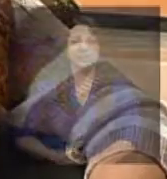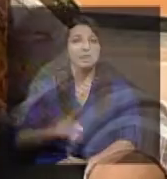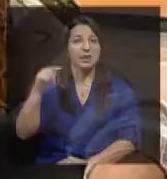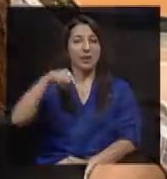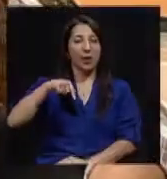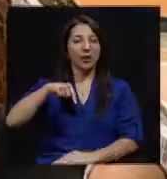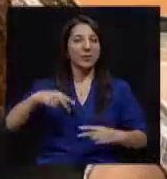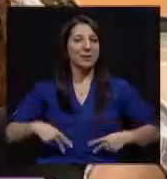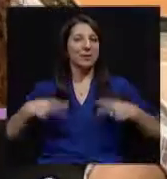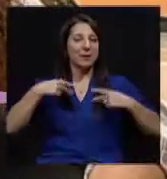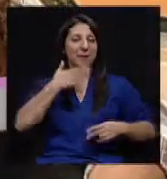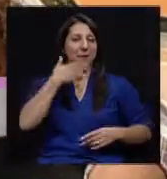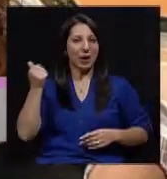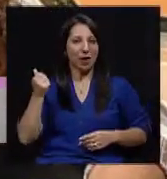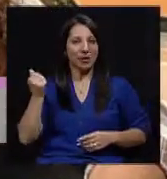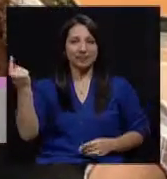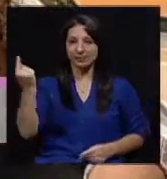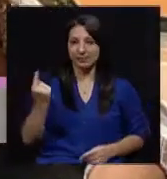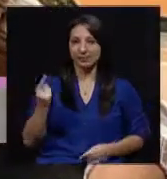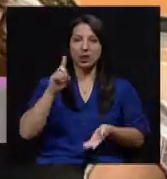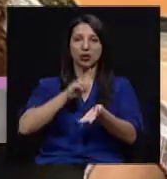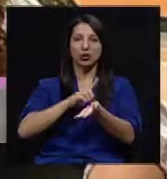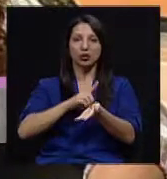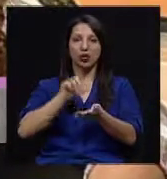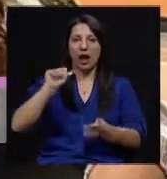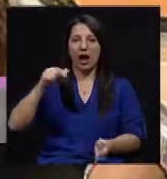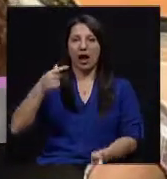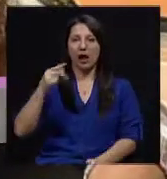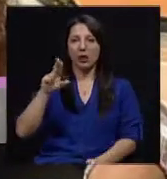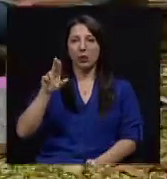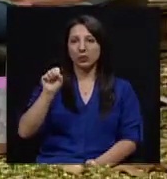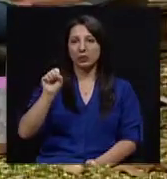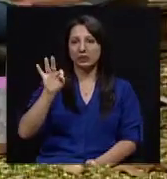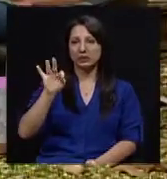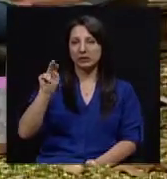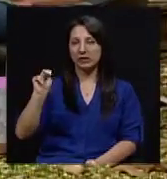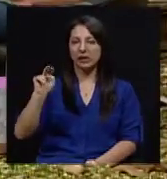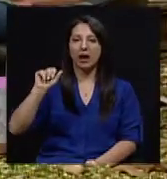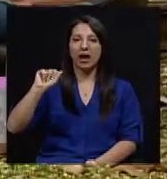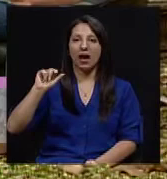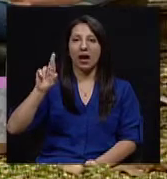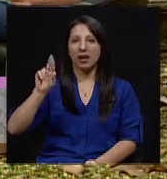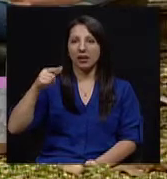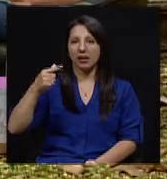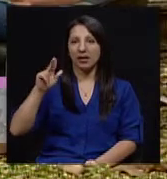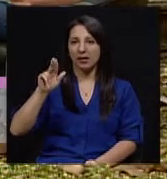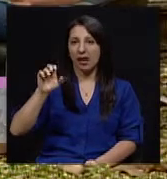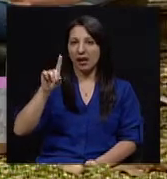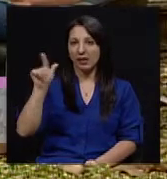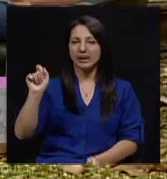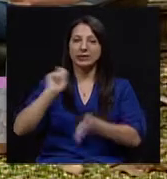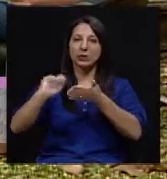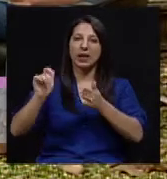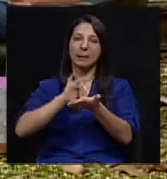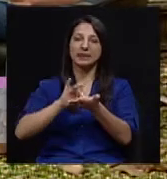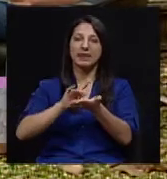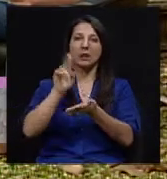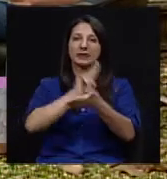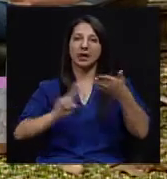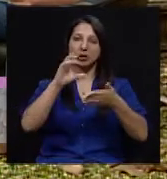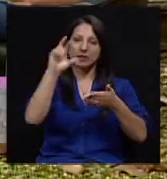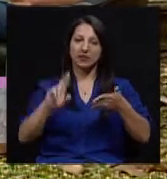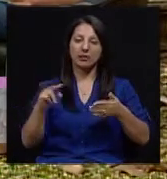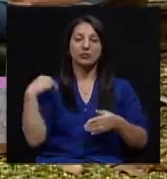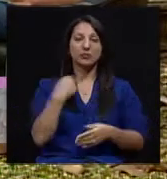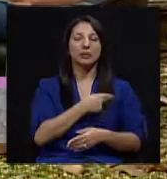Hoy en Vivir Mejor está con nosotros el doctor Agustín Arguedas de la Escuela de Medicina de la Universidad de Costa Rica. Estamos